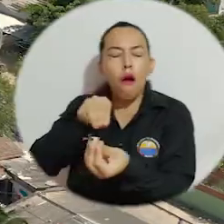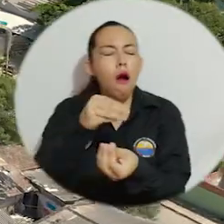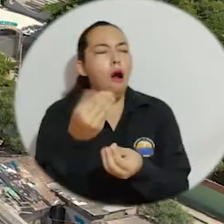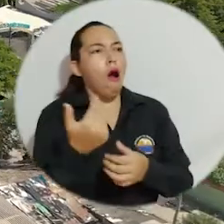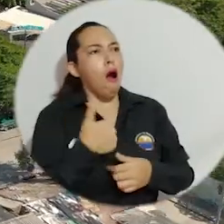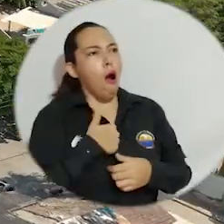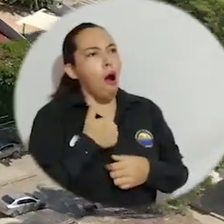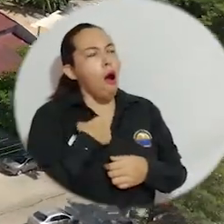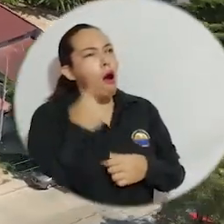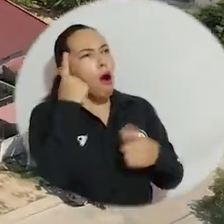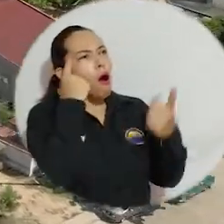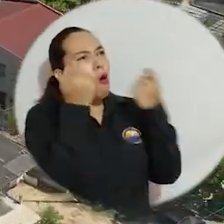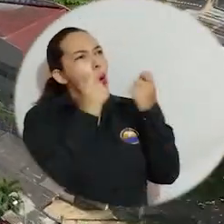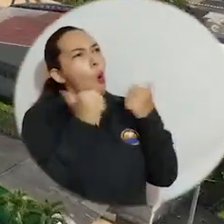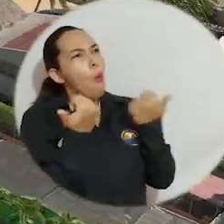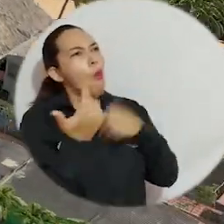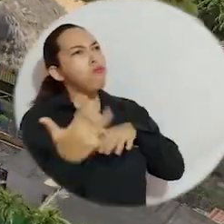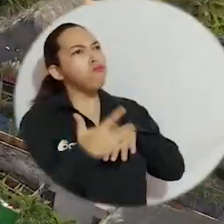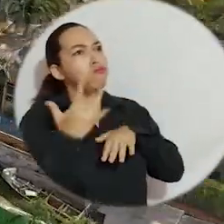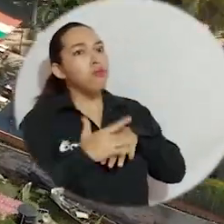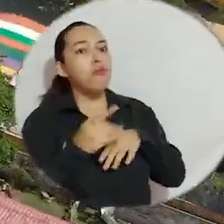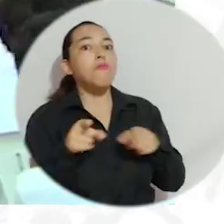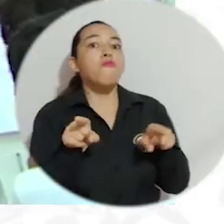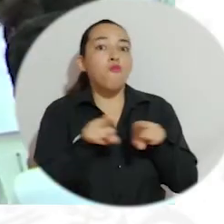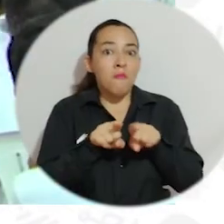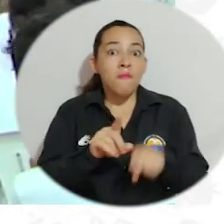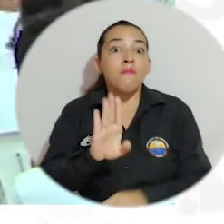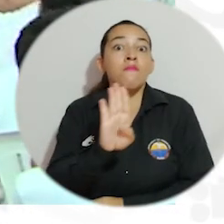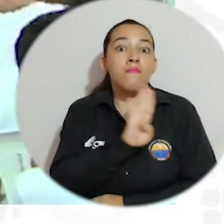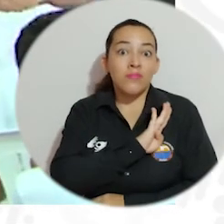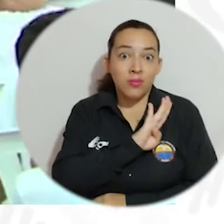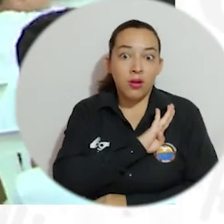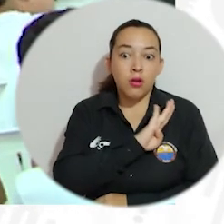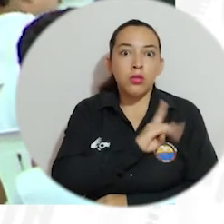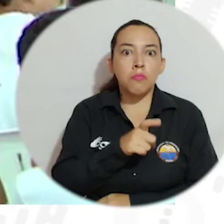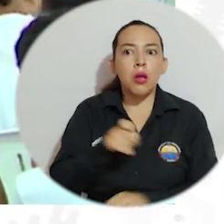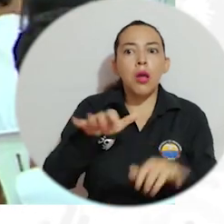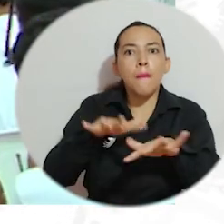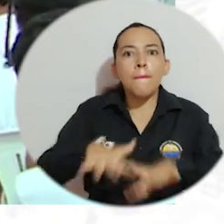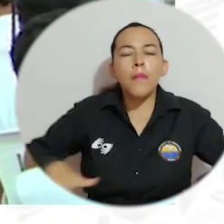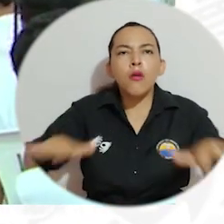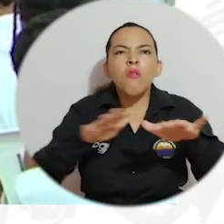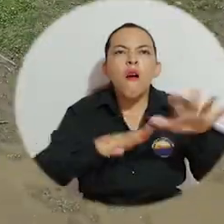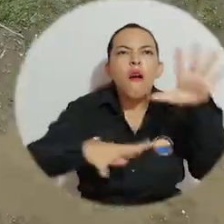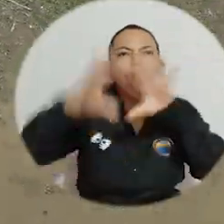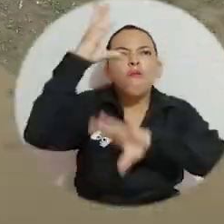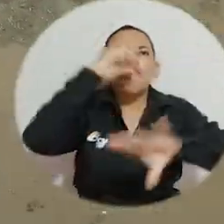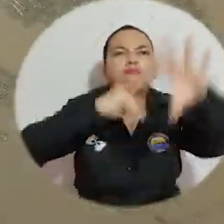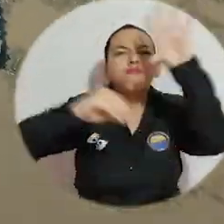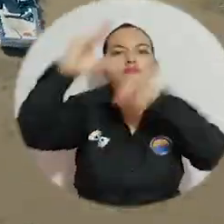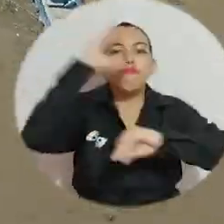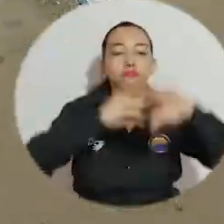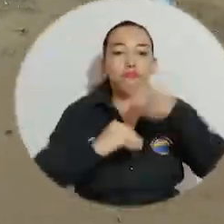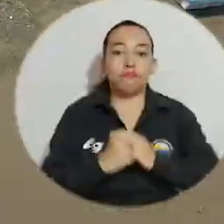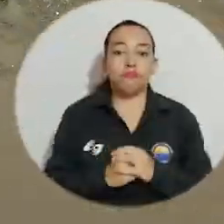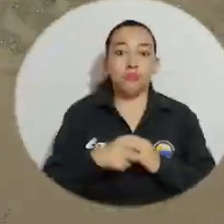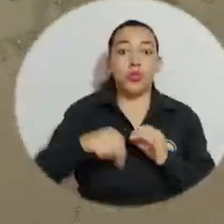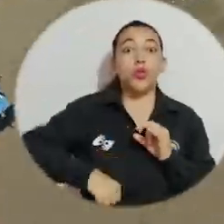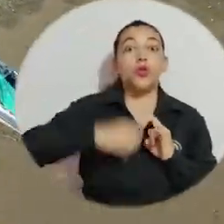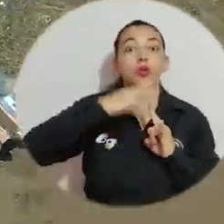se lleven como estas iniciativas y por supuesto con la educación media para generar los espacios de